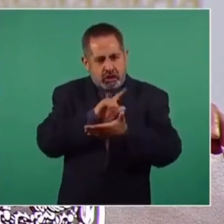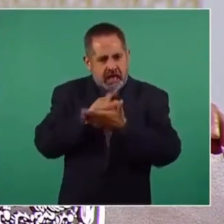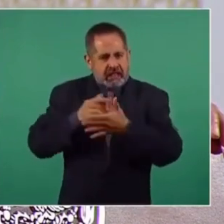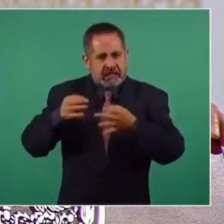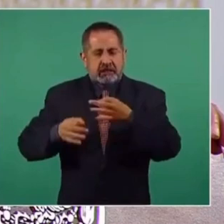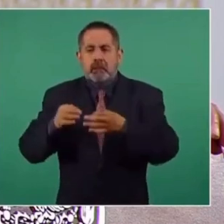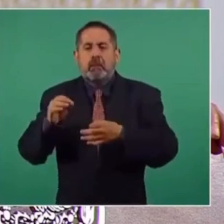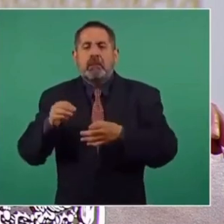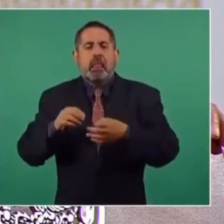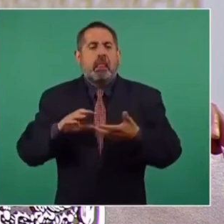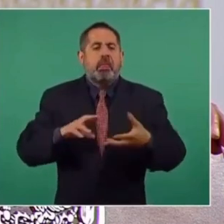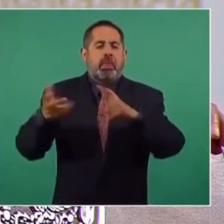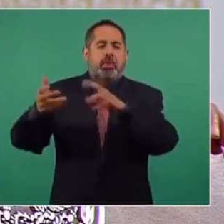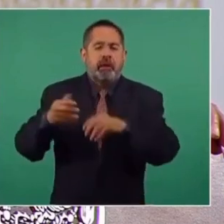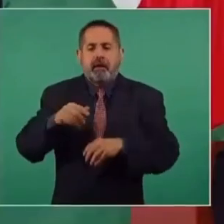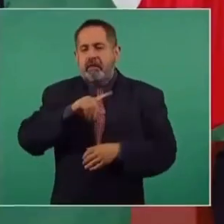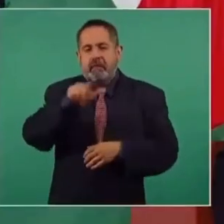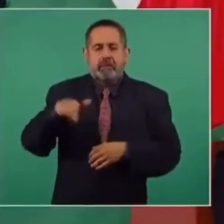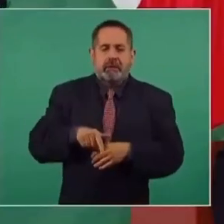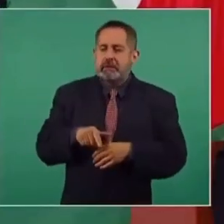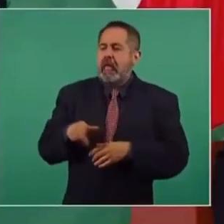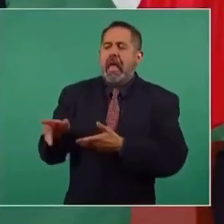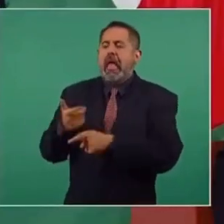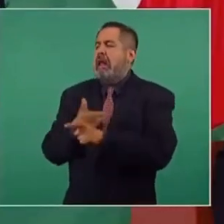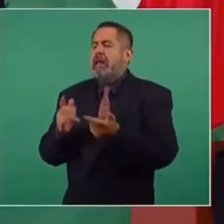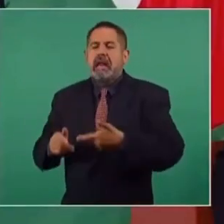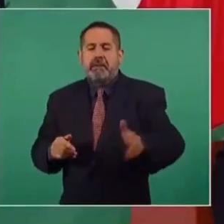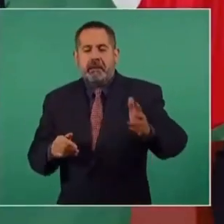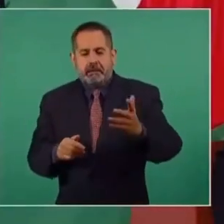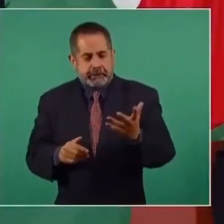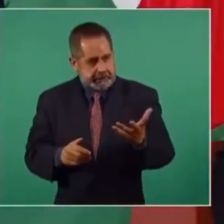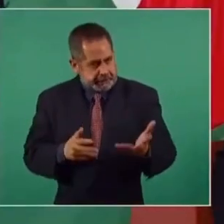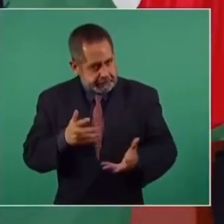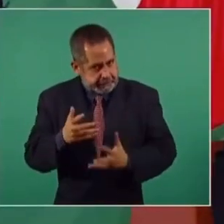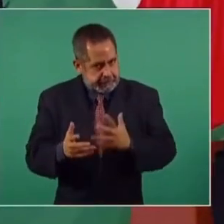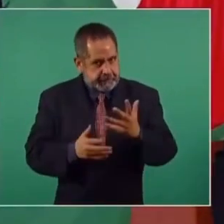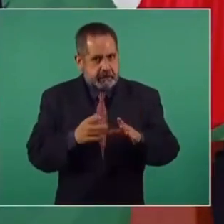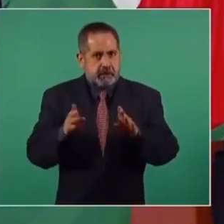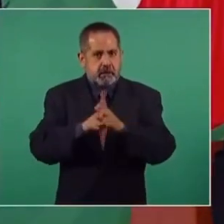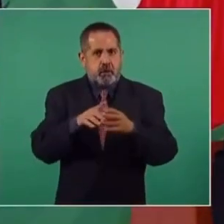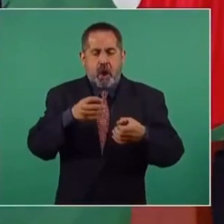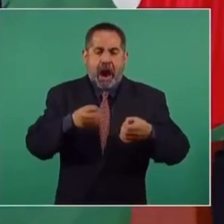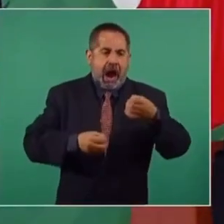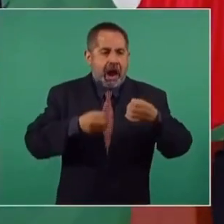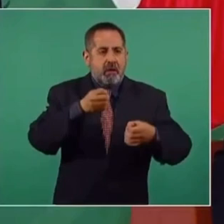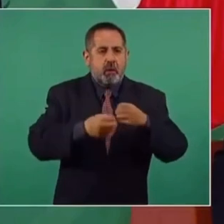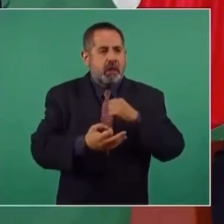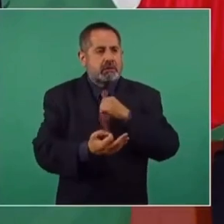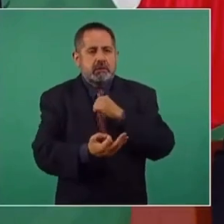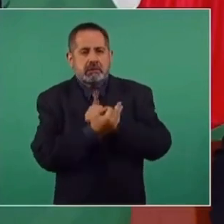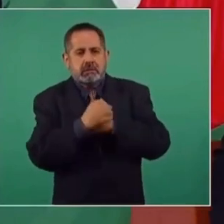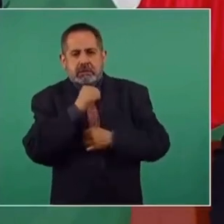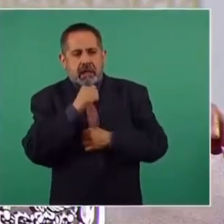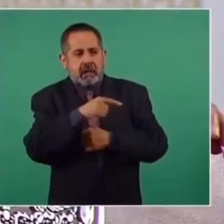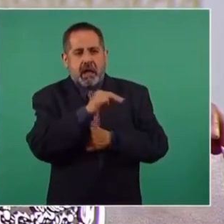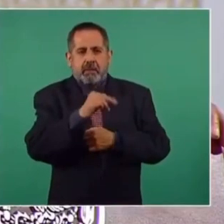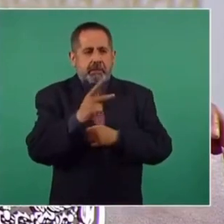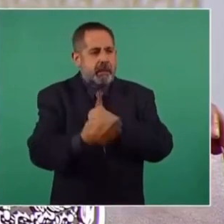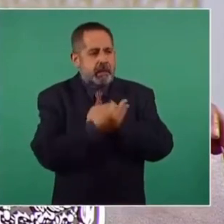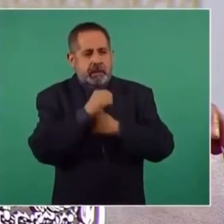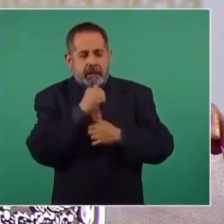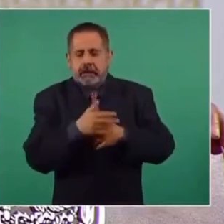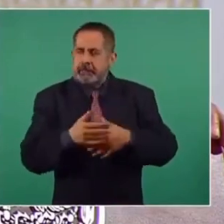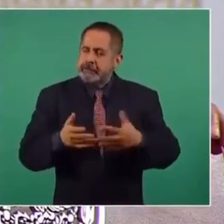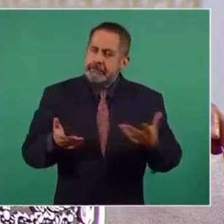porque si no las ayudas que no tenemos muchas de jueces y ministerios públicos,